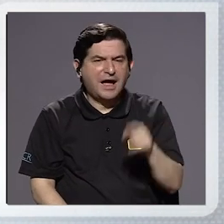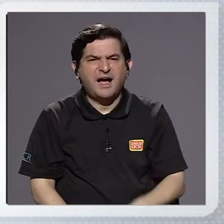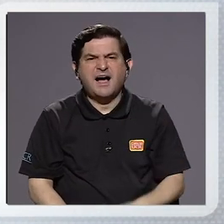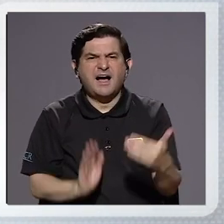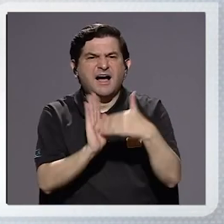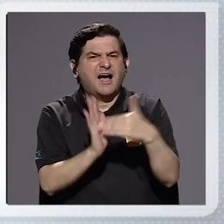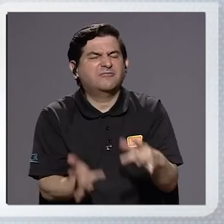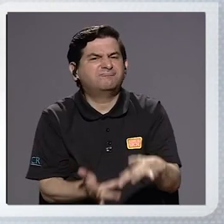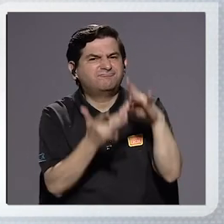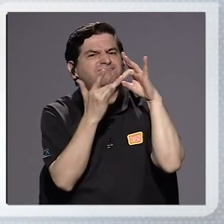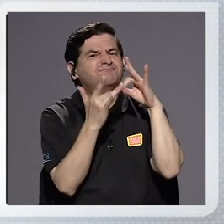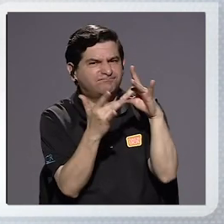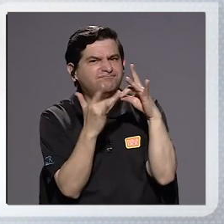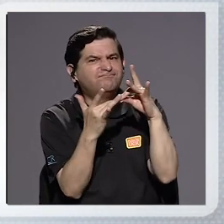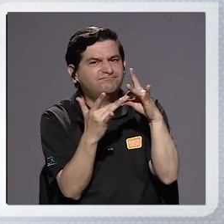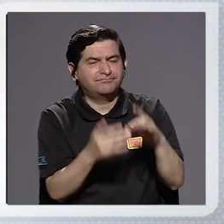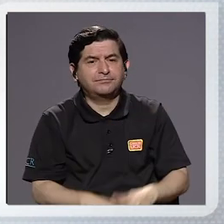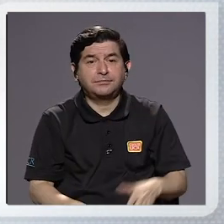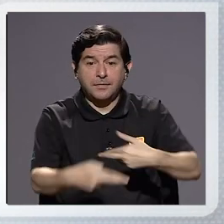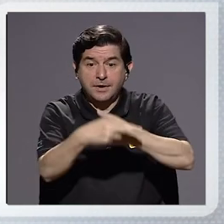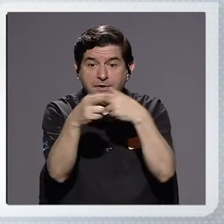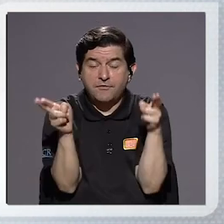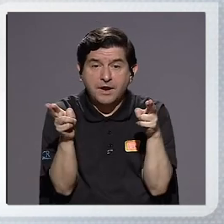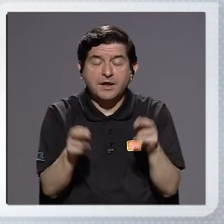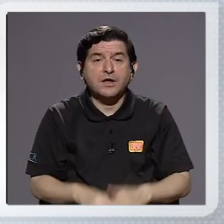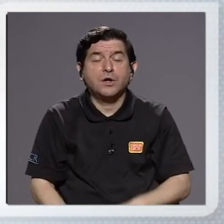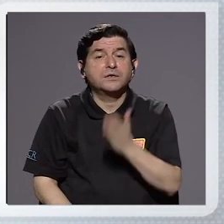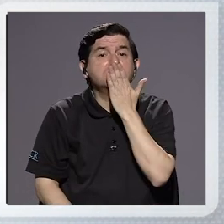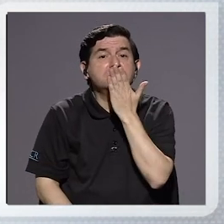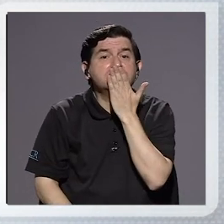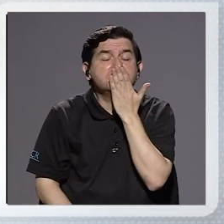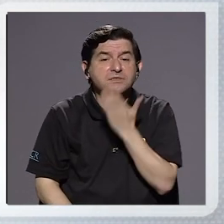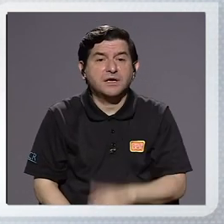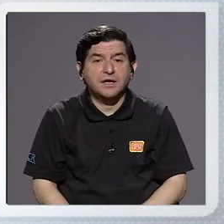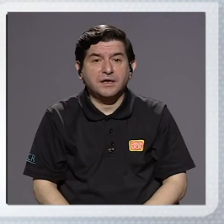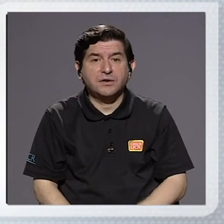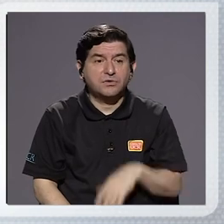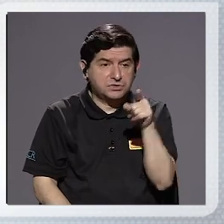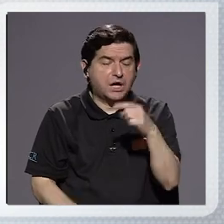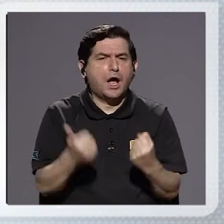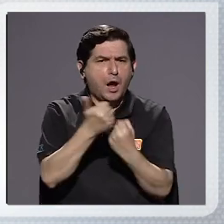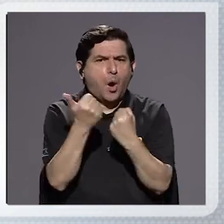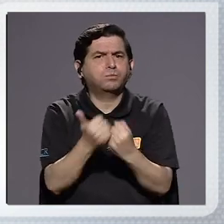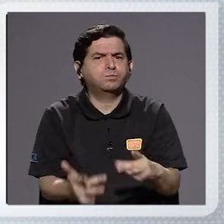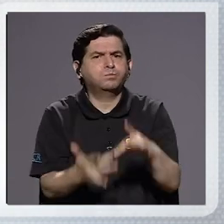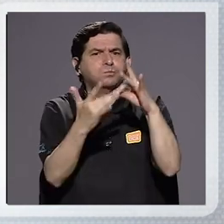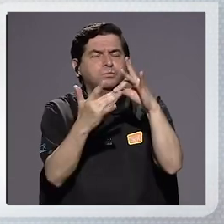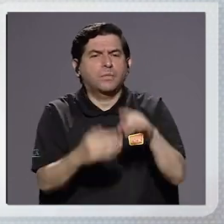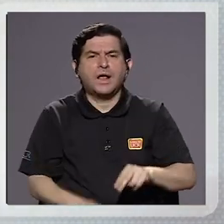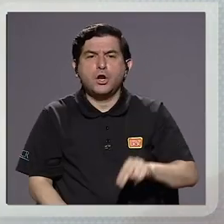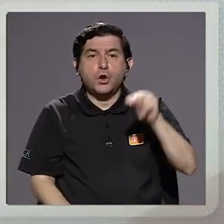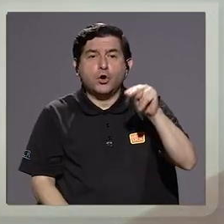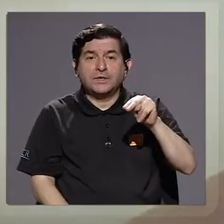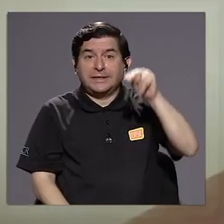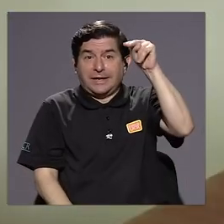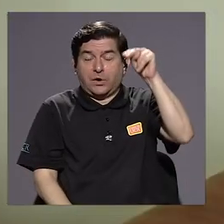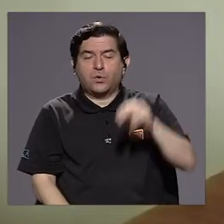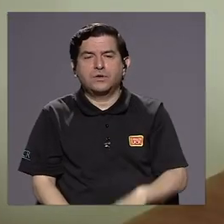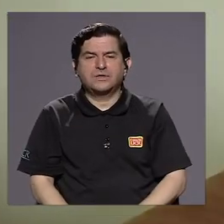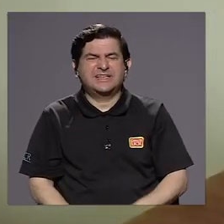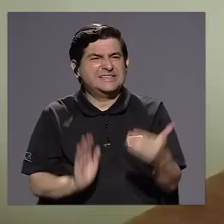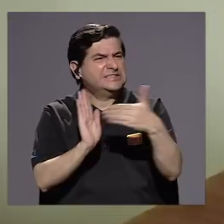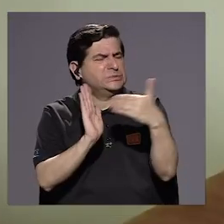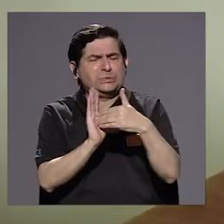afectación. Las regiones de los territorios indígenas es donde hay más afectación. La zona norte-norte es donde hay mayor